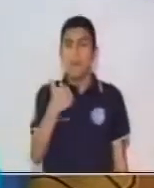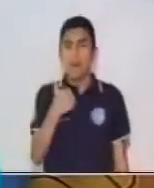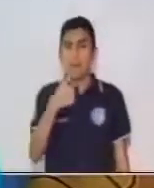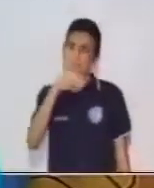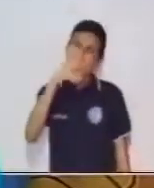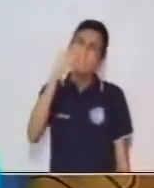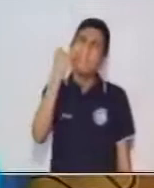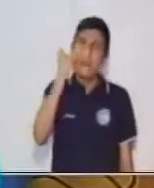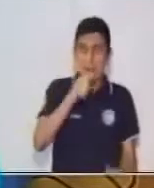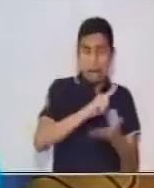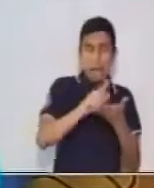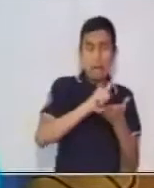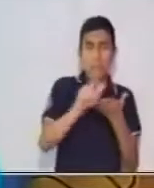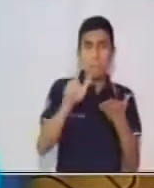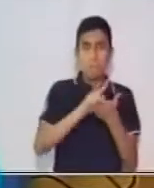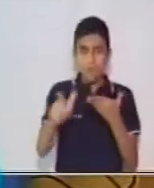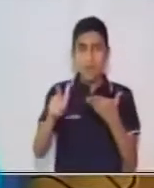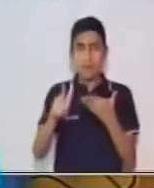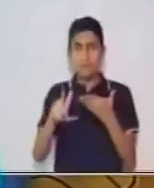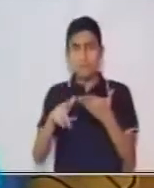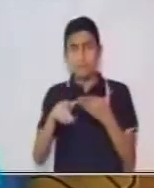María limpia la sala